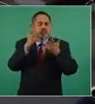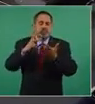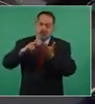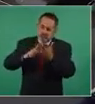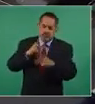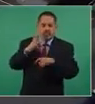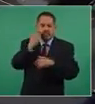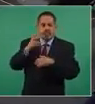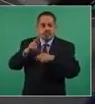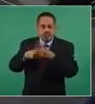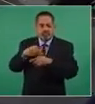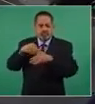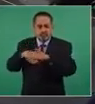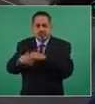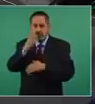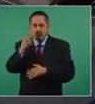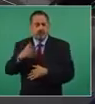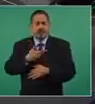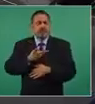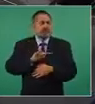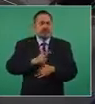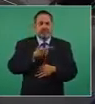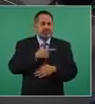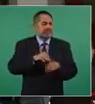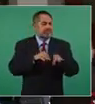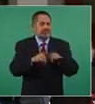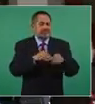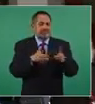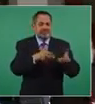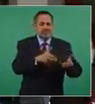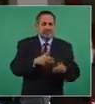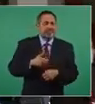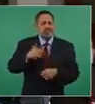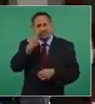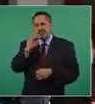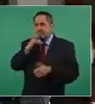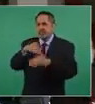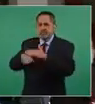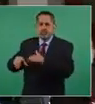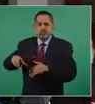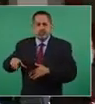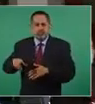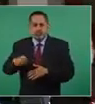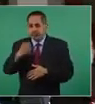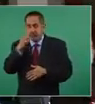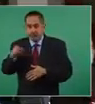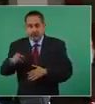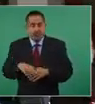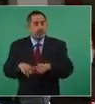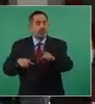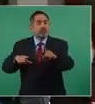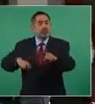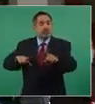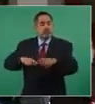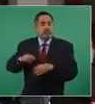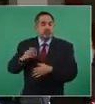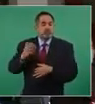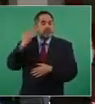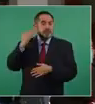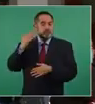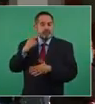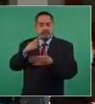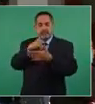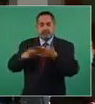volver a la escuela, que no les gustaba evidentemente el trabajo en la calle. Su gobierno ha cancelado anteriormente varios